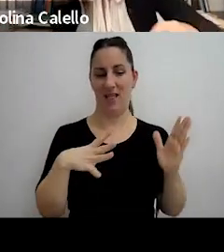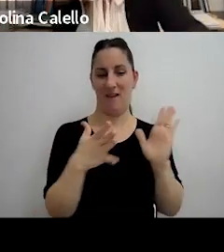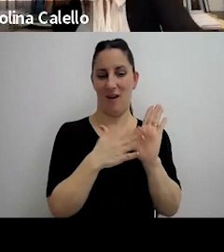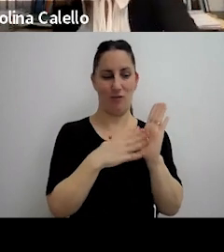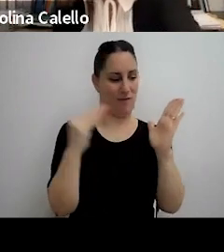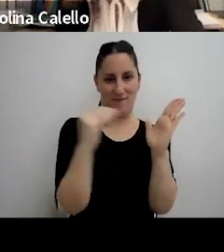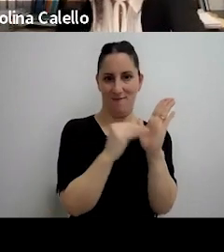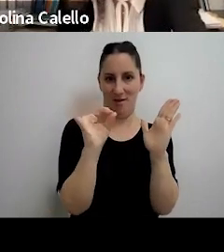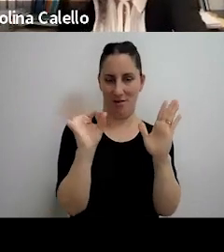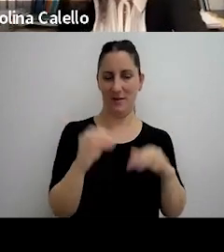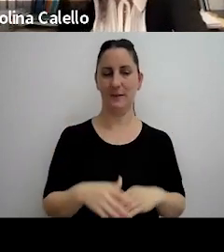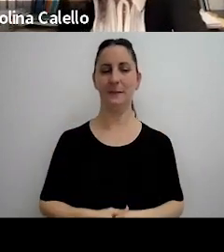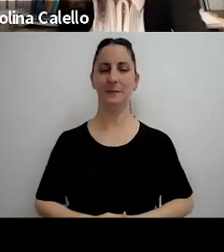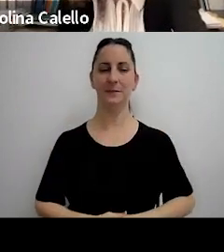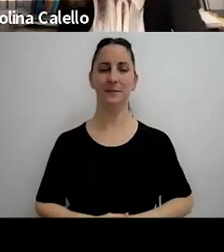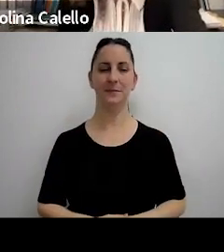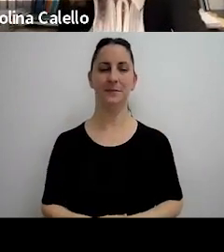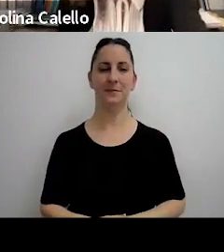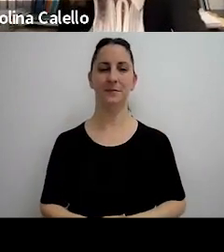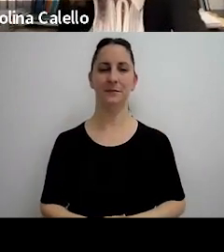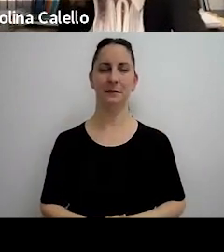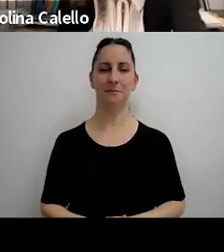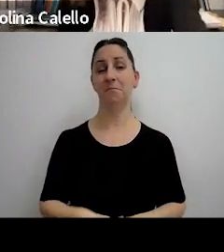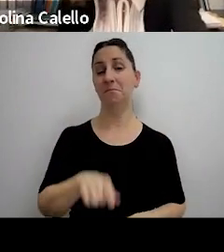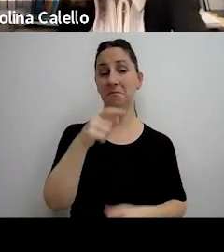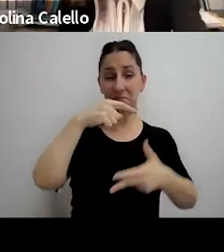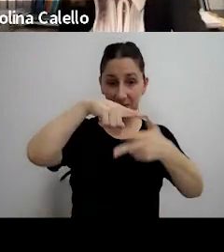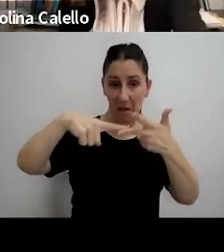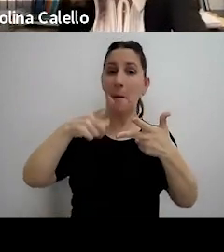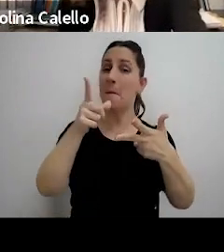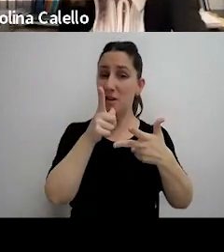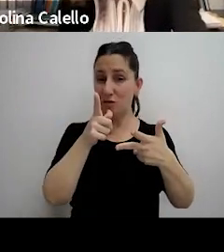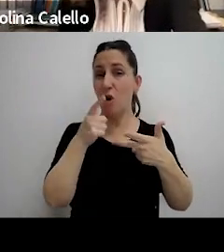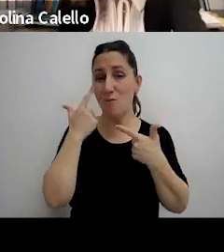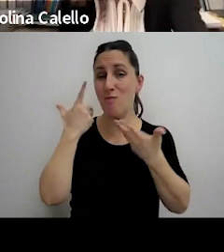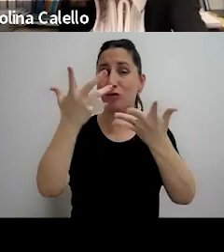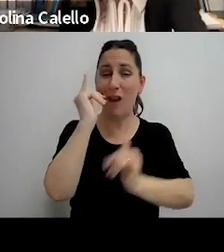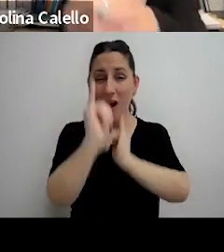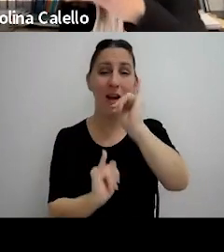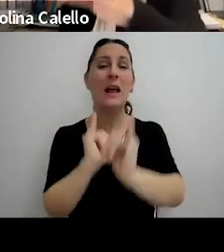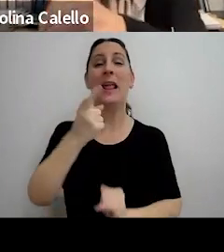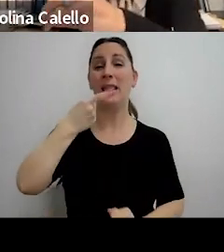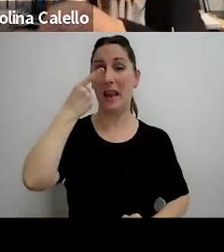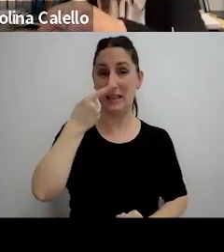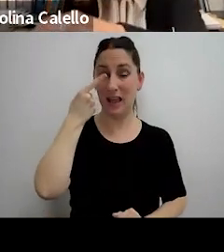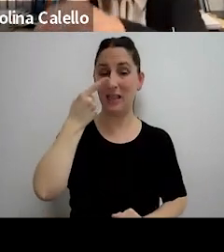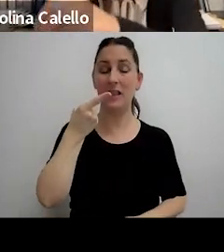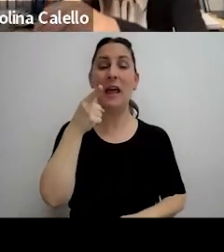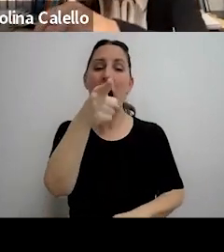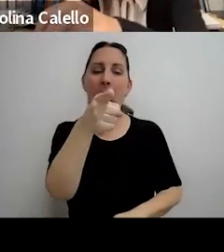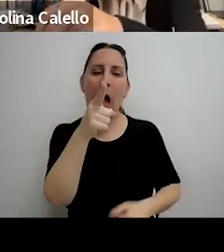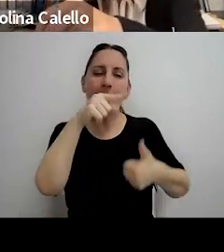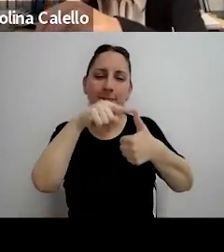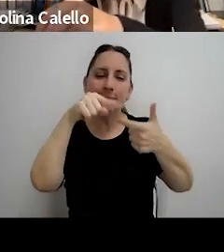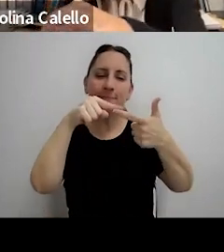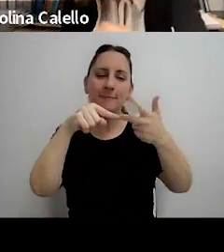factura ¿sí? Bueno me parecieron interesantes porque en definitiva ahí como que está claro qué